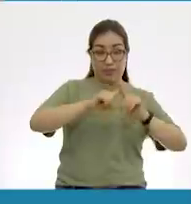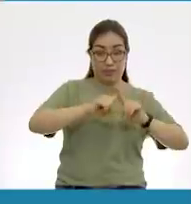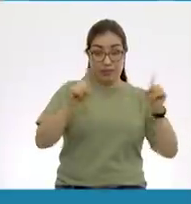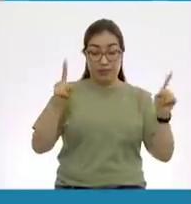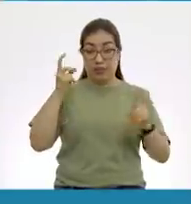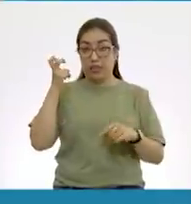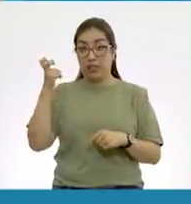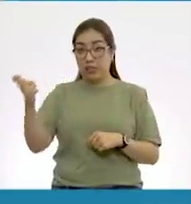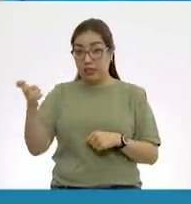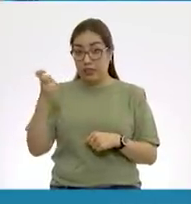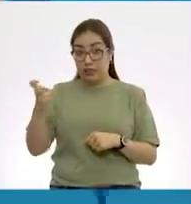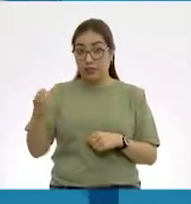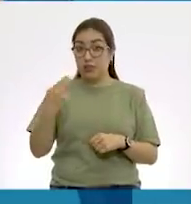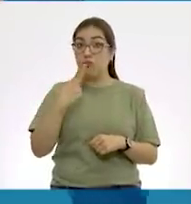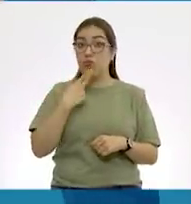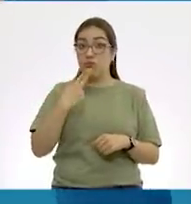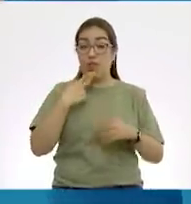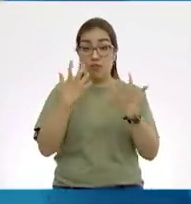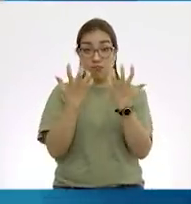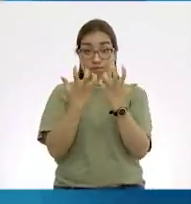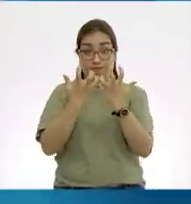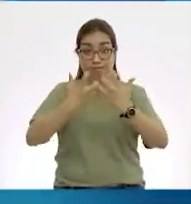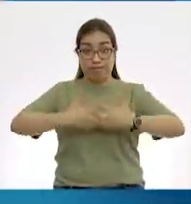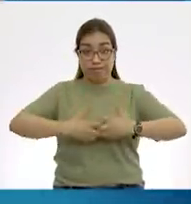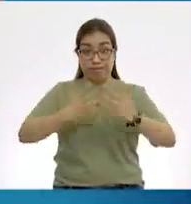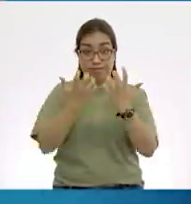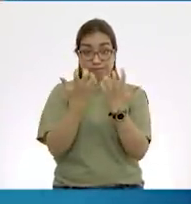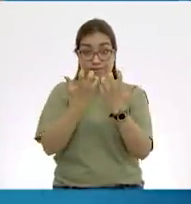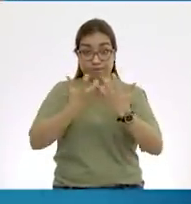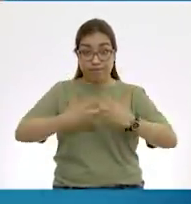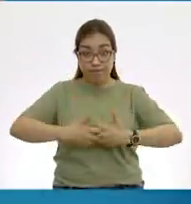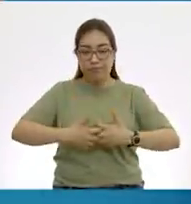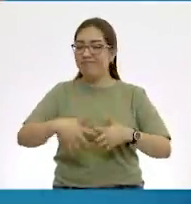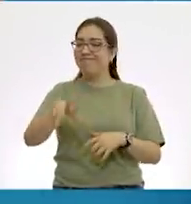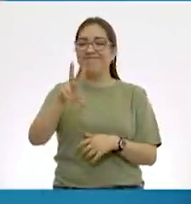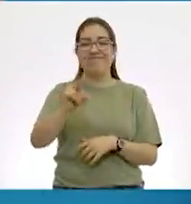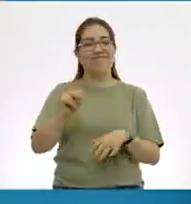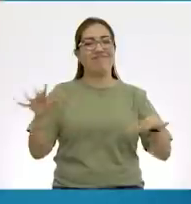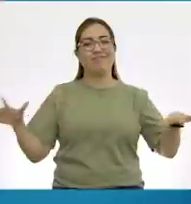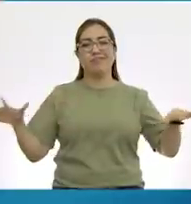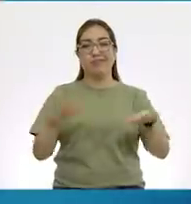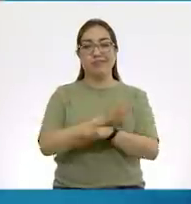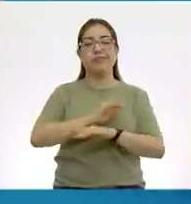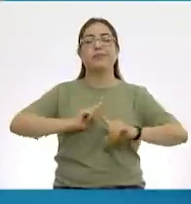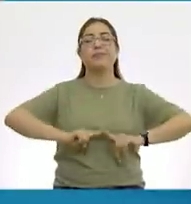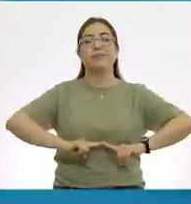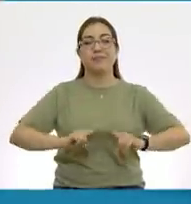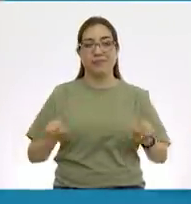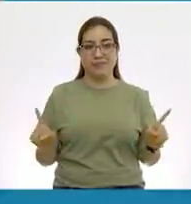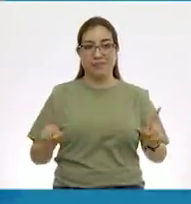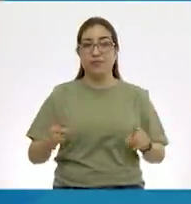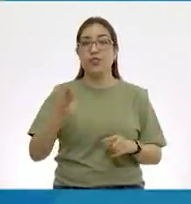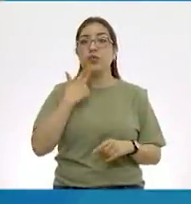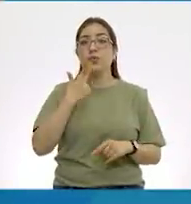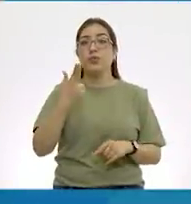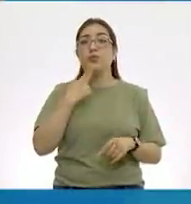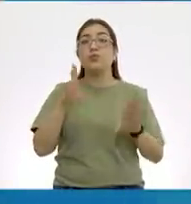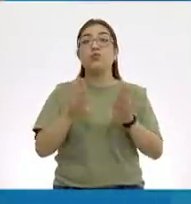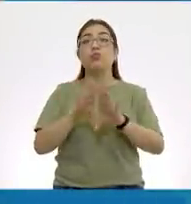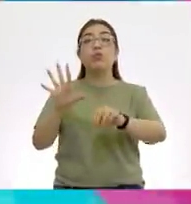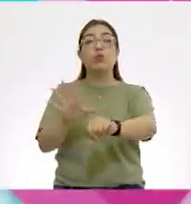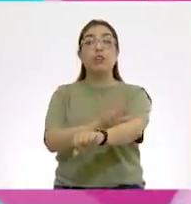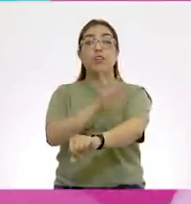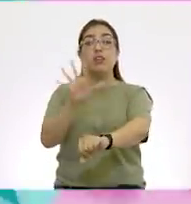no funciona con un mecanismo. Es decir, no funciona como con una máquina. Funciona de manera electrónica.